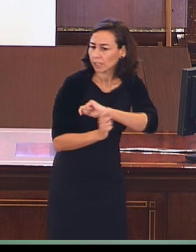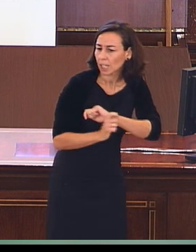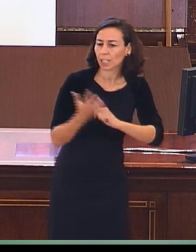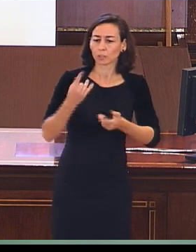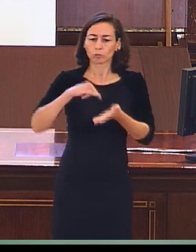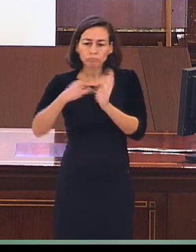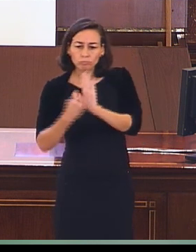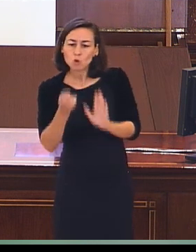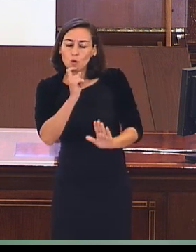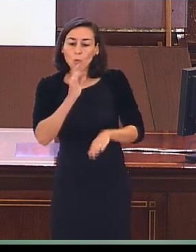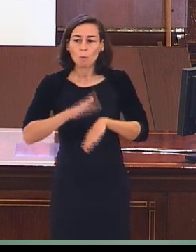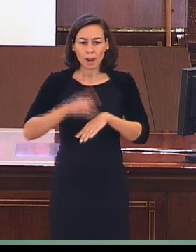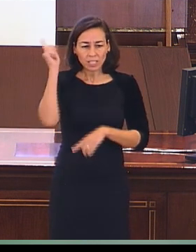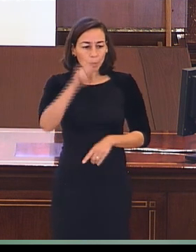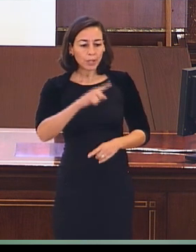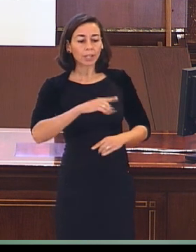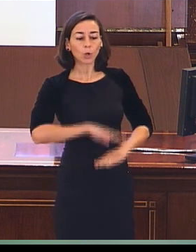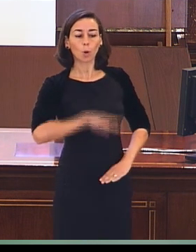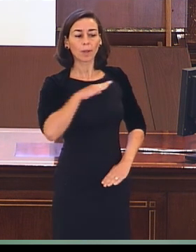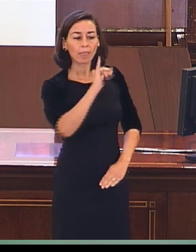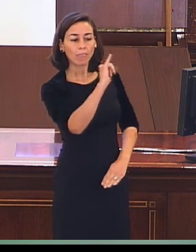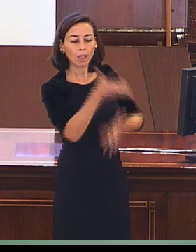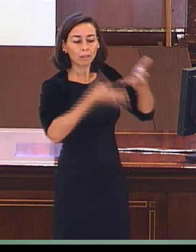esas distintas competencias, en lengua de signos sobre todo.